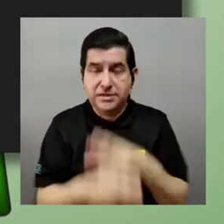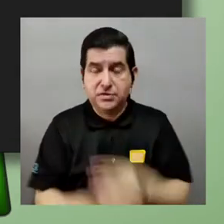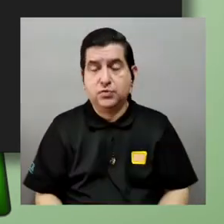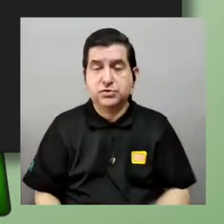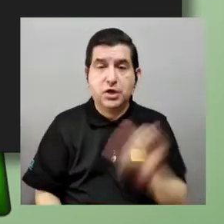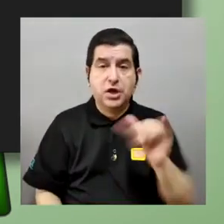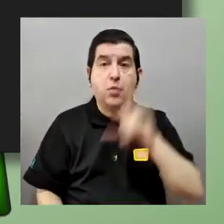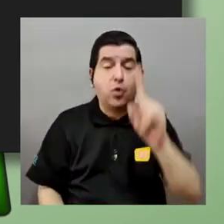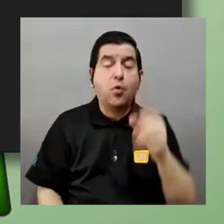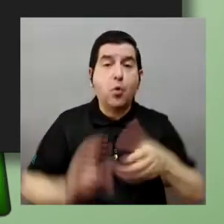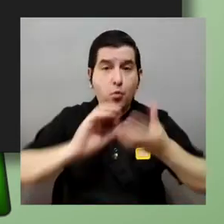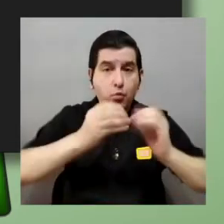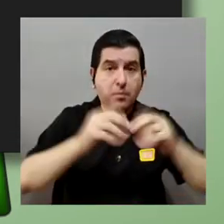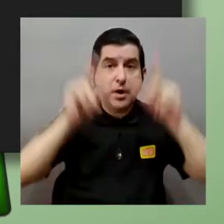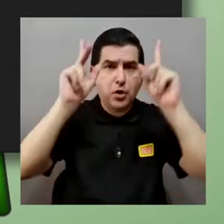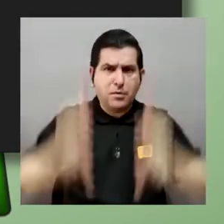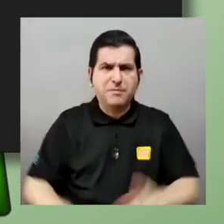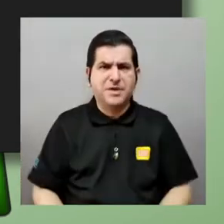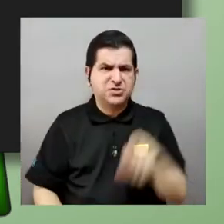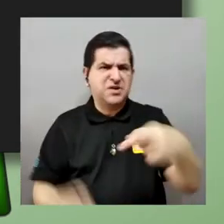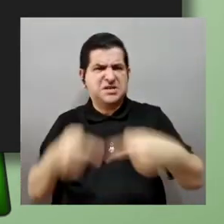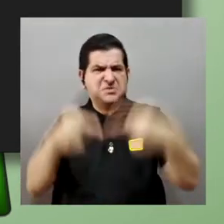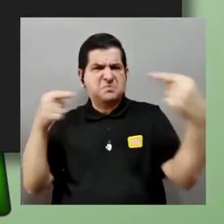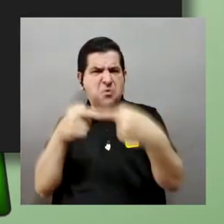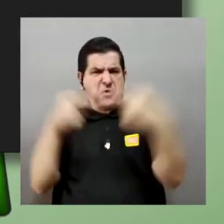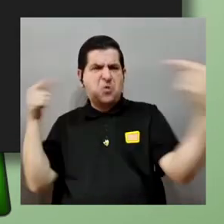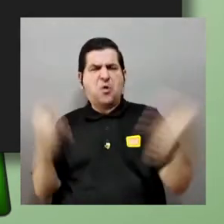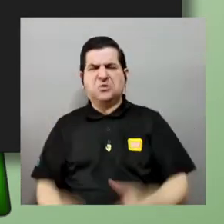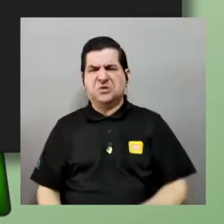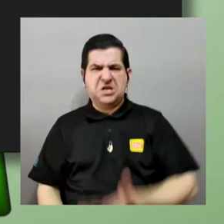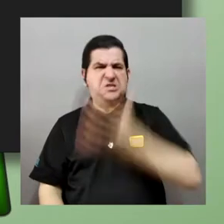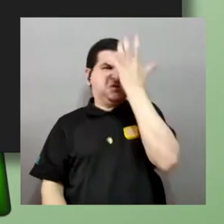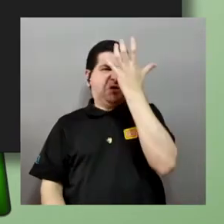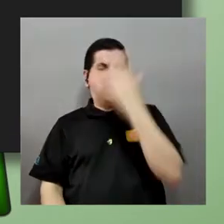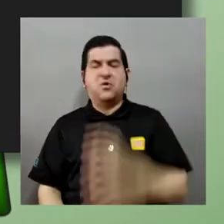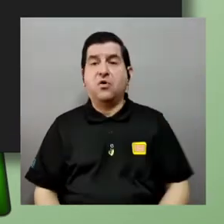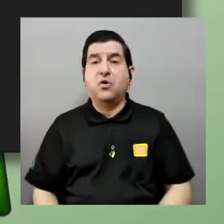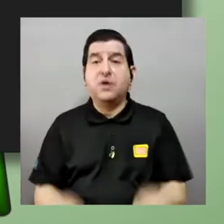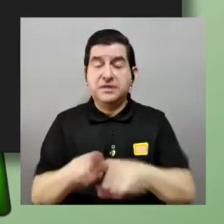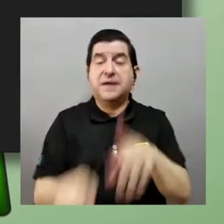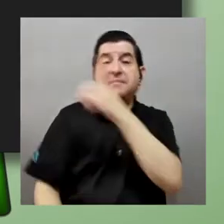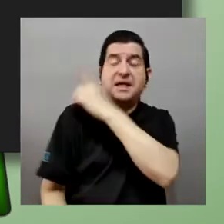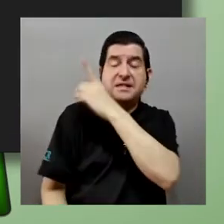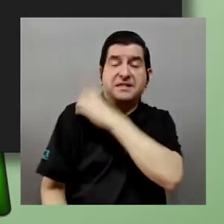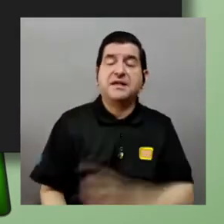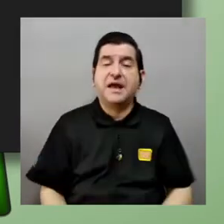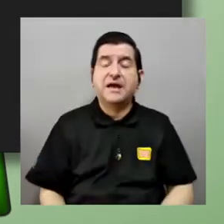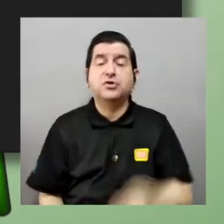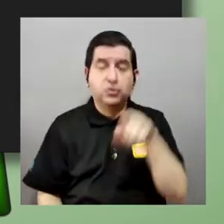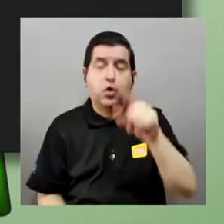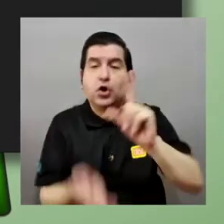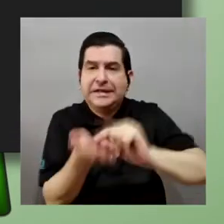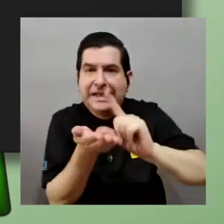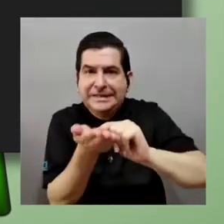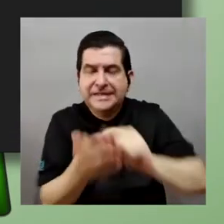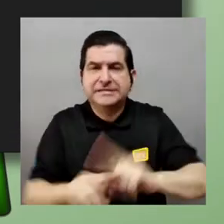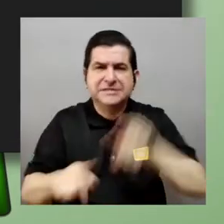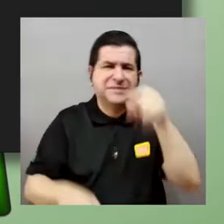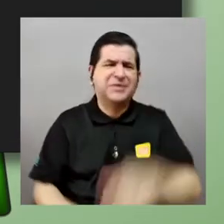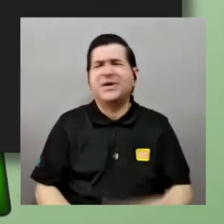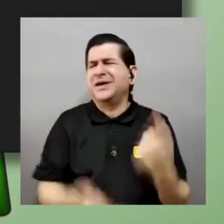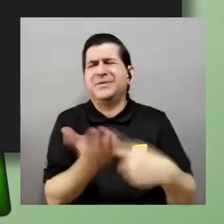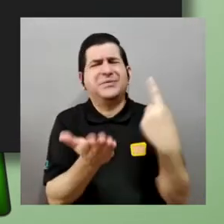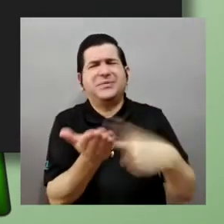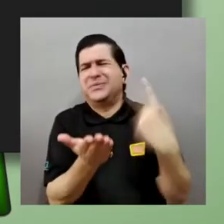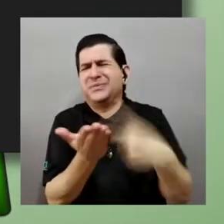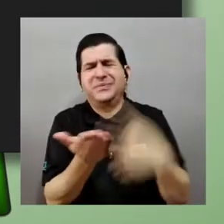mucha gente que estuvo súper opuesta a Cantor y que estuvo enojadísima entre ellos su director de tesis fue terrible pero porque él era muy controversial en ese momento era una gran